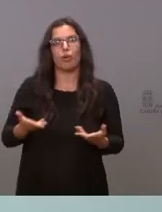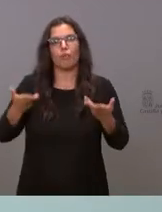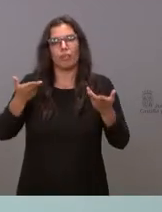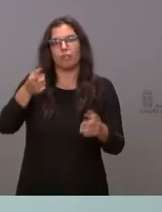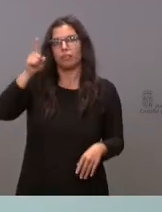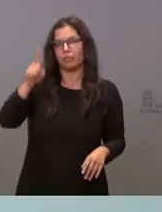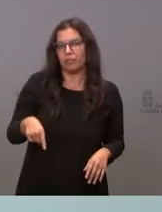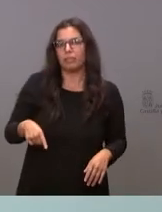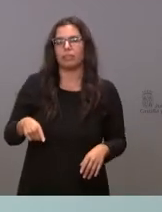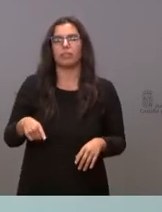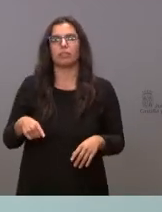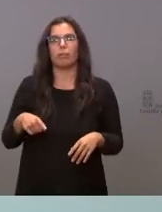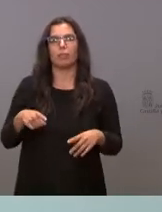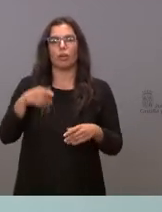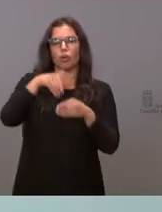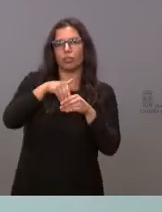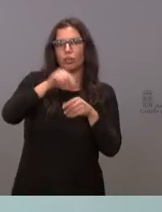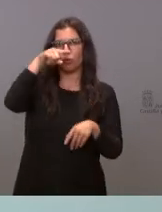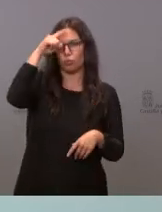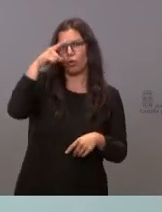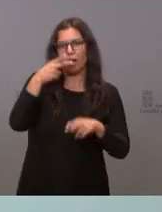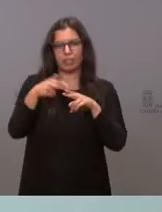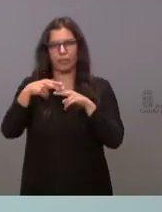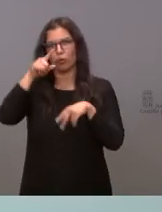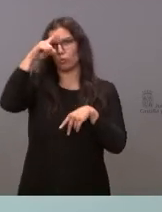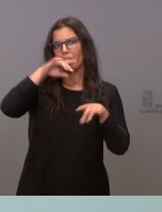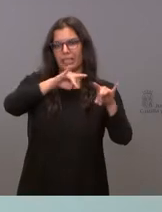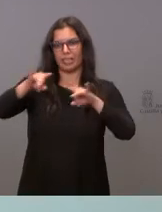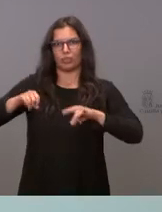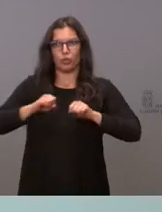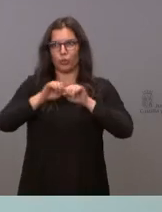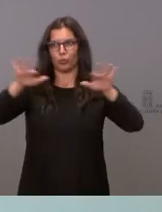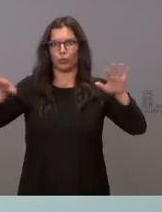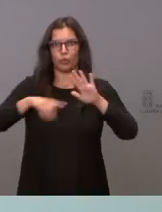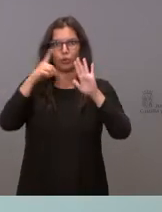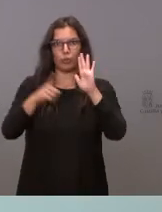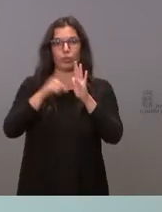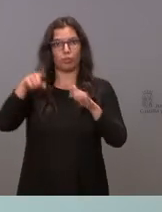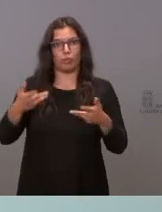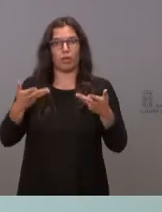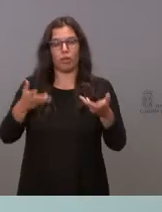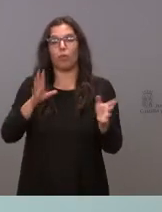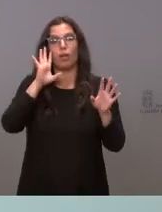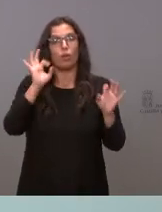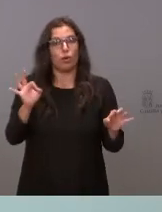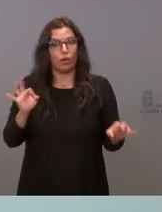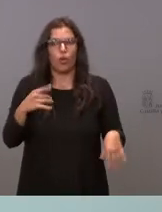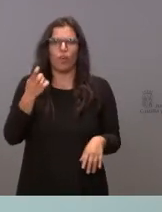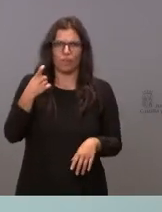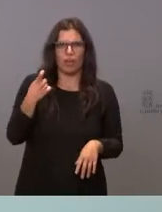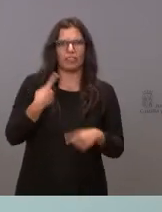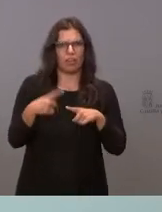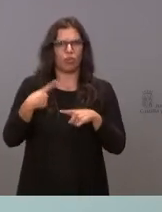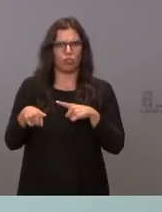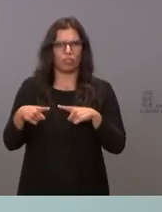contenido cultural y actividad cultural por todo el territorio, lo cual también ayuda. Es evidente que nos quedan muchas cosas